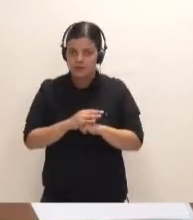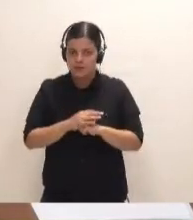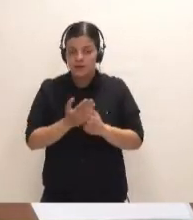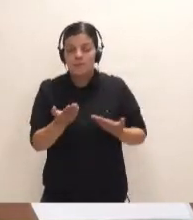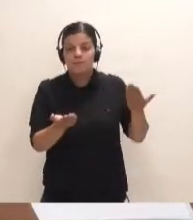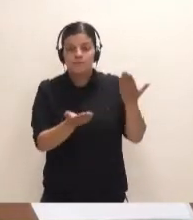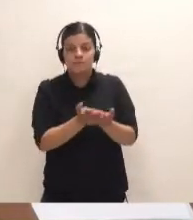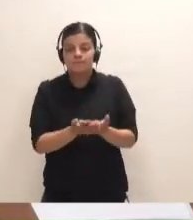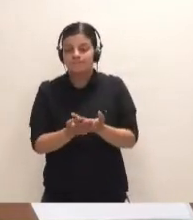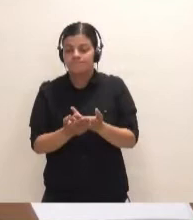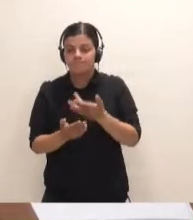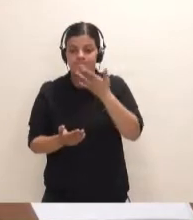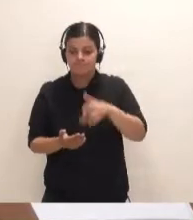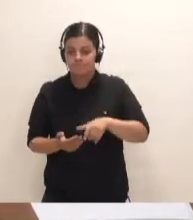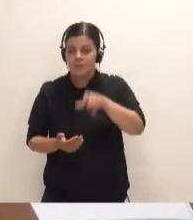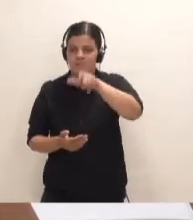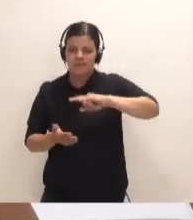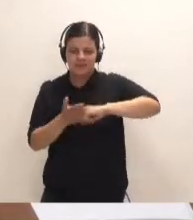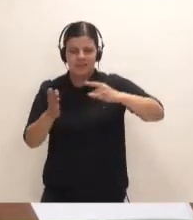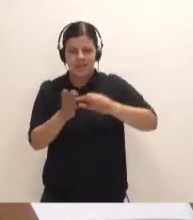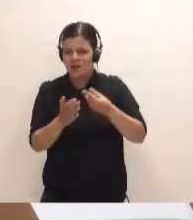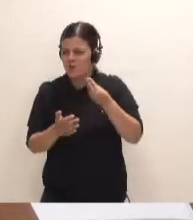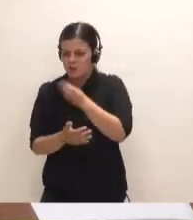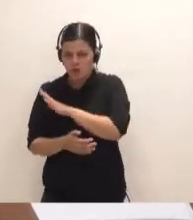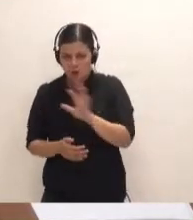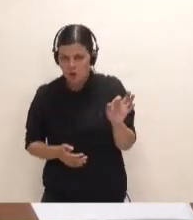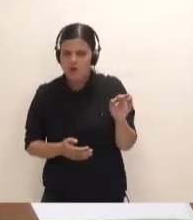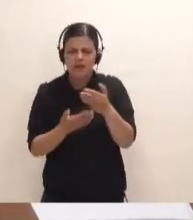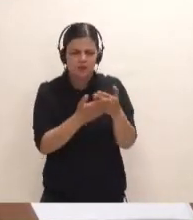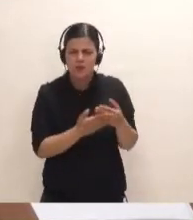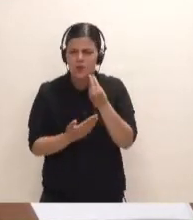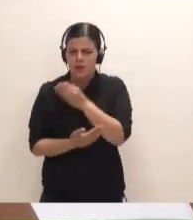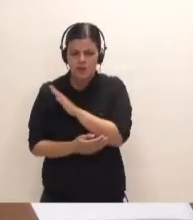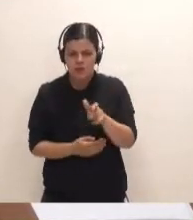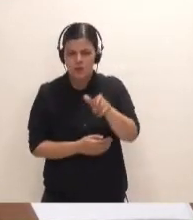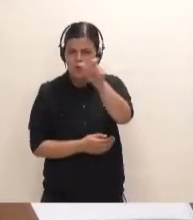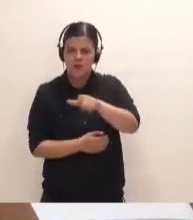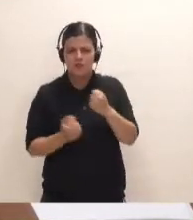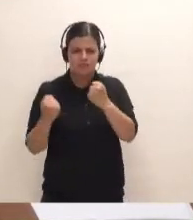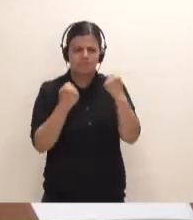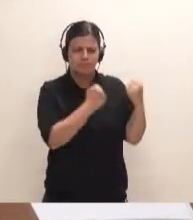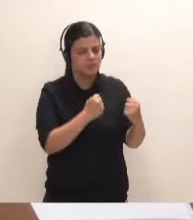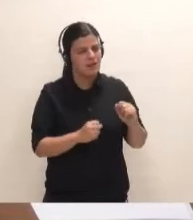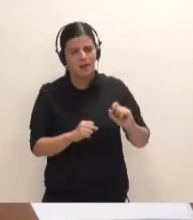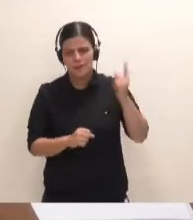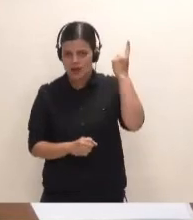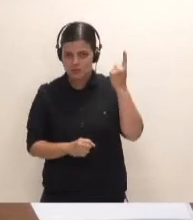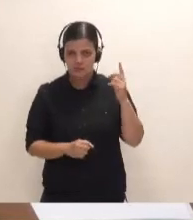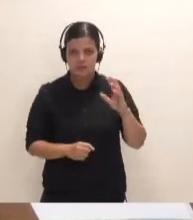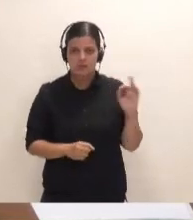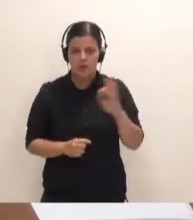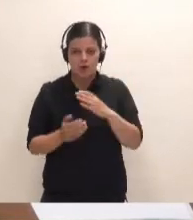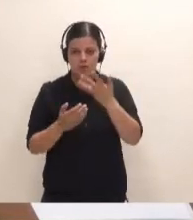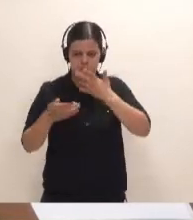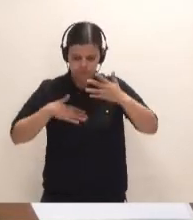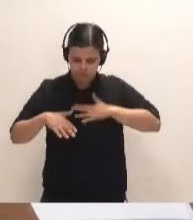técnicos, a los mejores estudios, a las personas más versadas, los que tengan mayor conocimiento, para